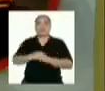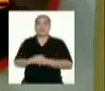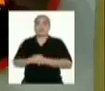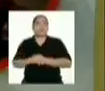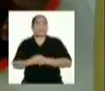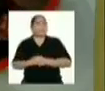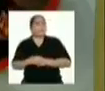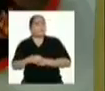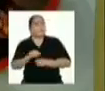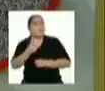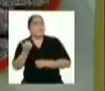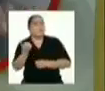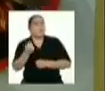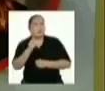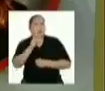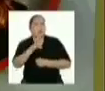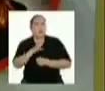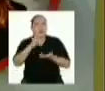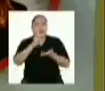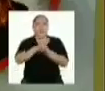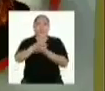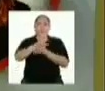¿Alguien dijo papel y ambiente?